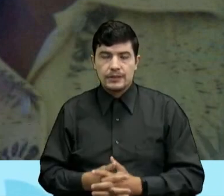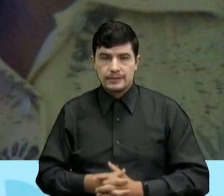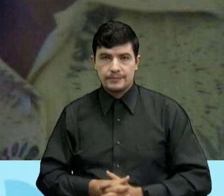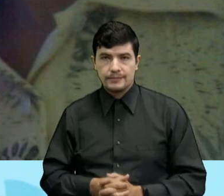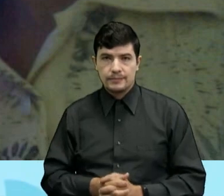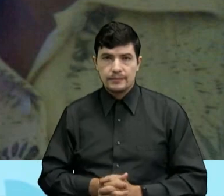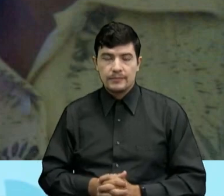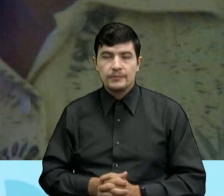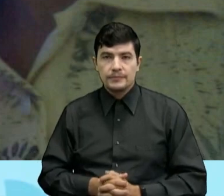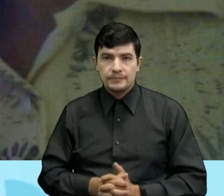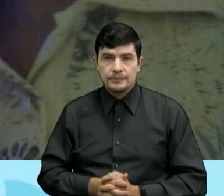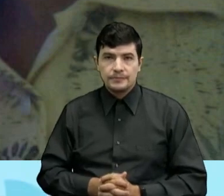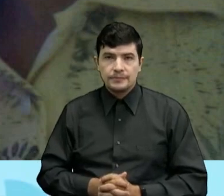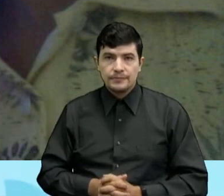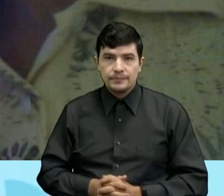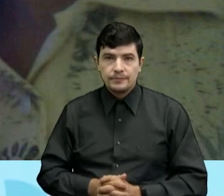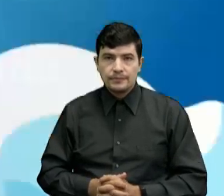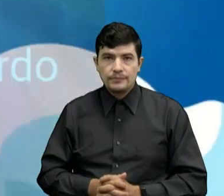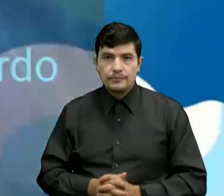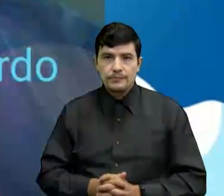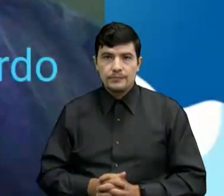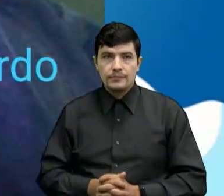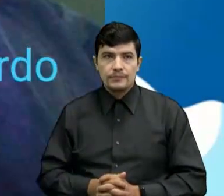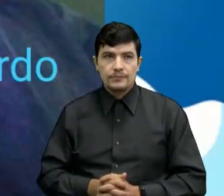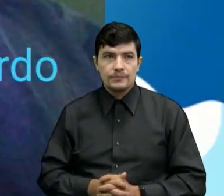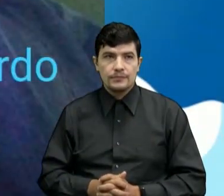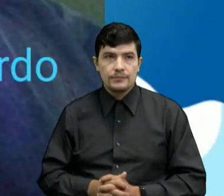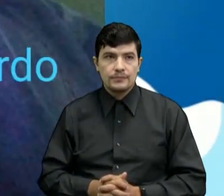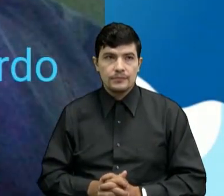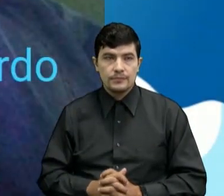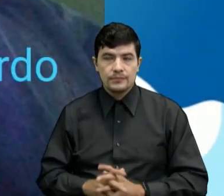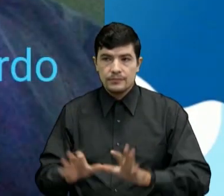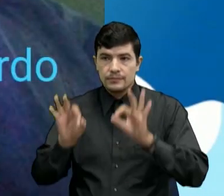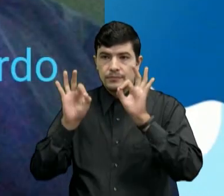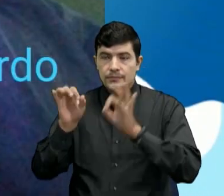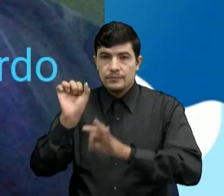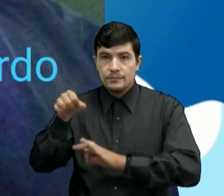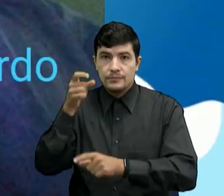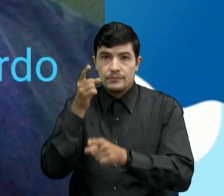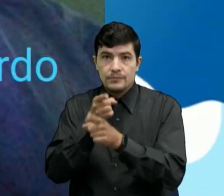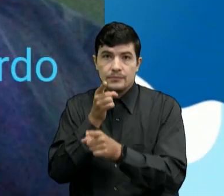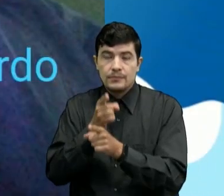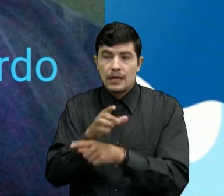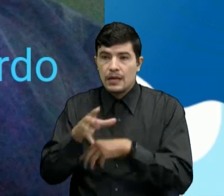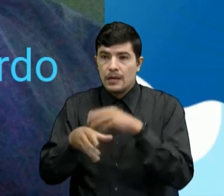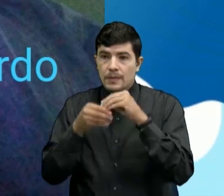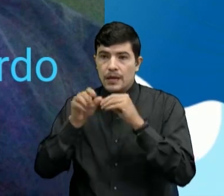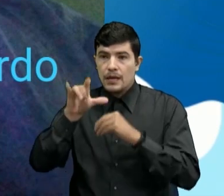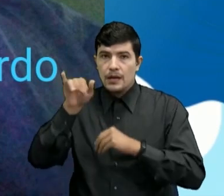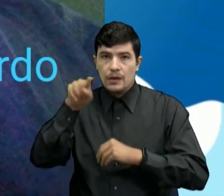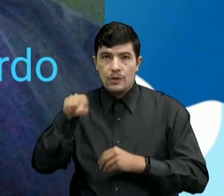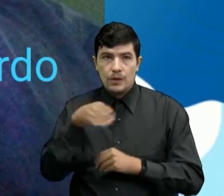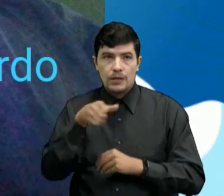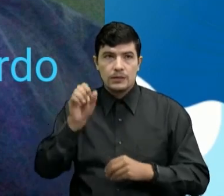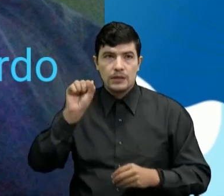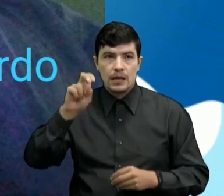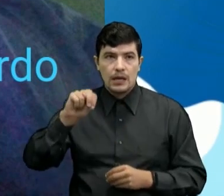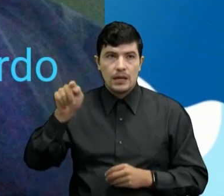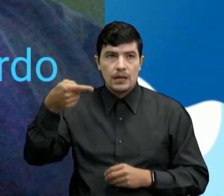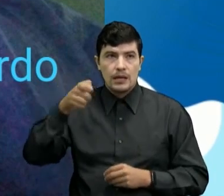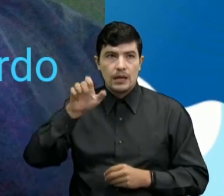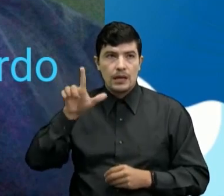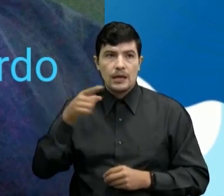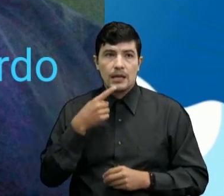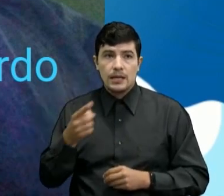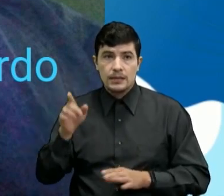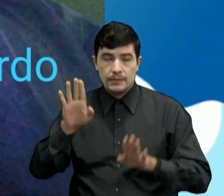conectados Con Presente Profe Muy bien, excelente Tengo a Luis Ángel Que dice saludos a